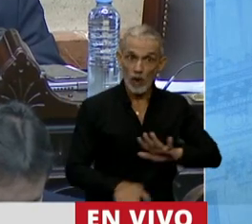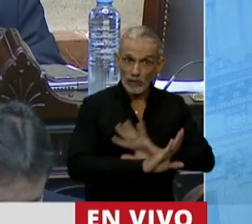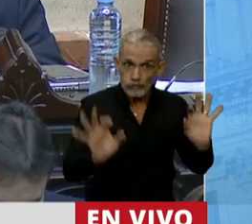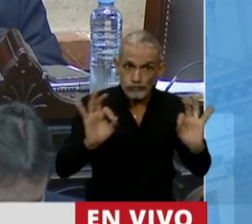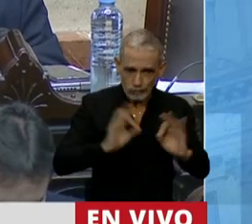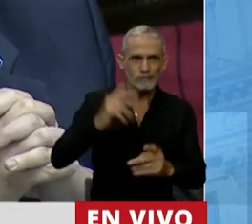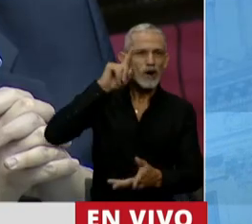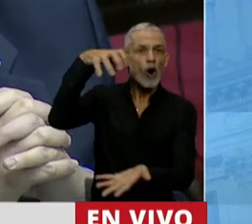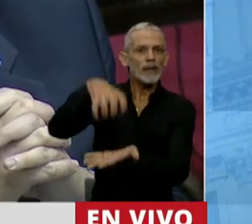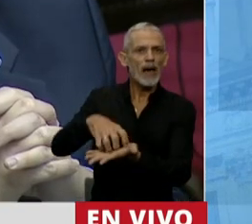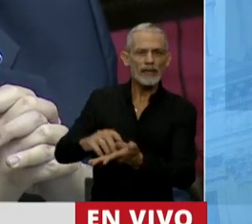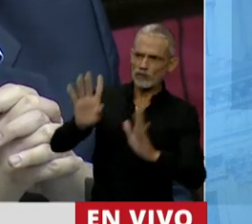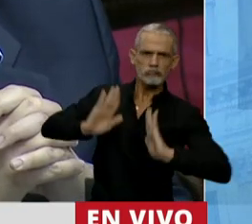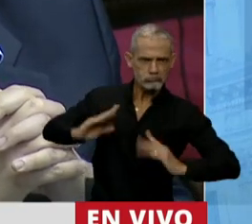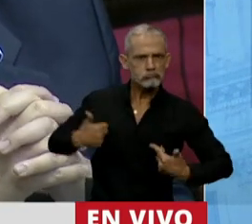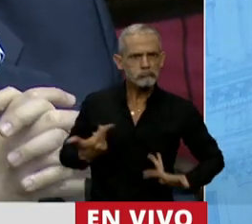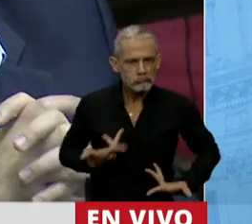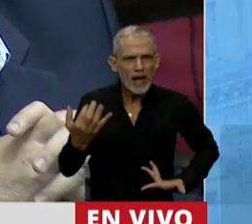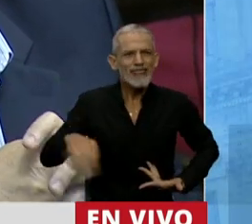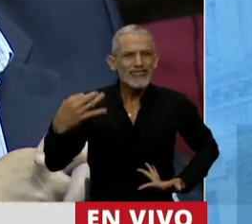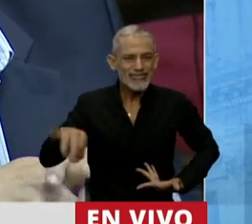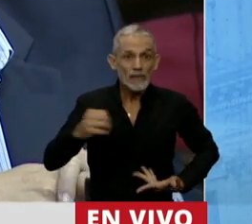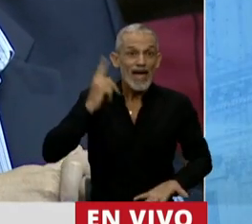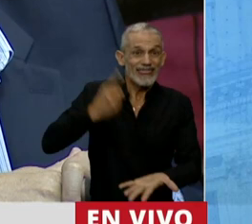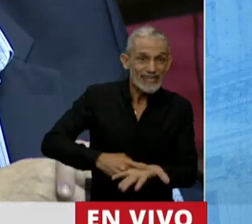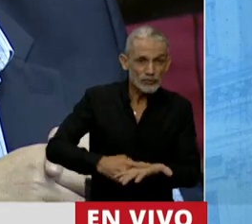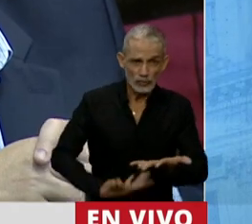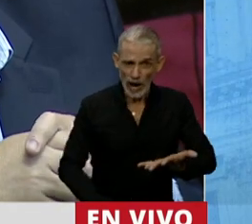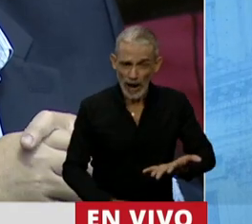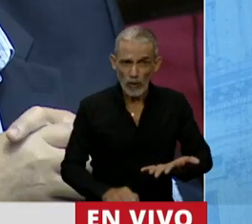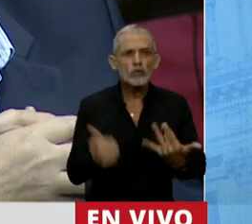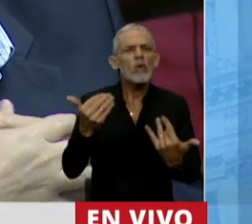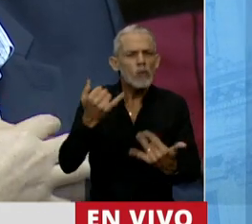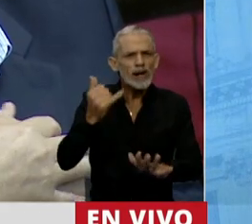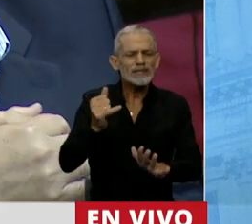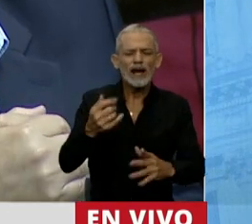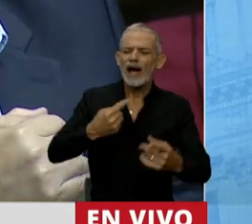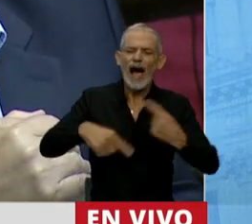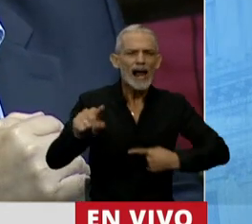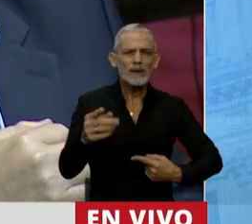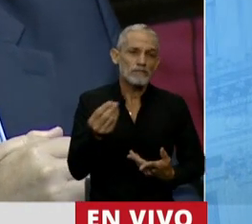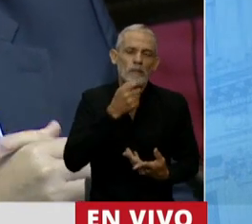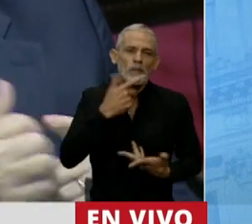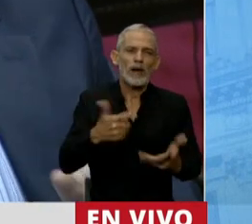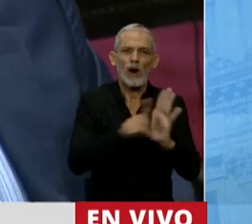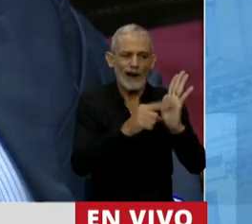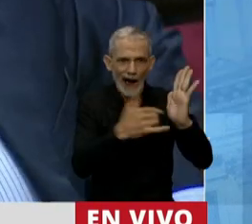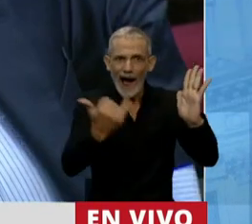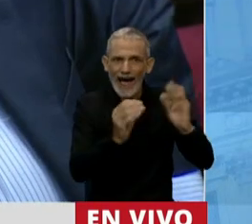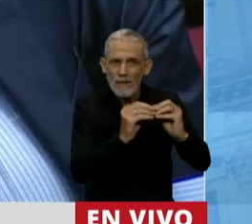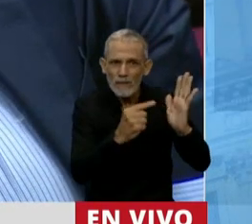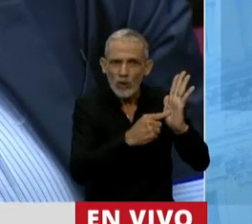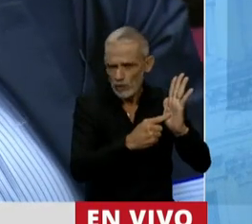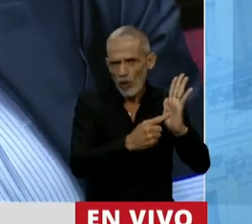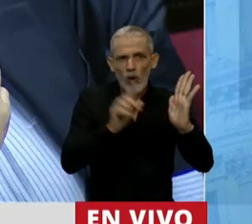servicios del sistema de salud, sin perjuicio de que la decisión de abortar hubiera sido contraria a los casos legalmente habilitados